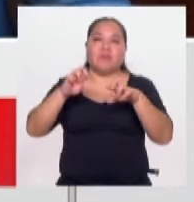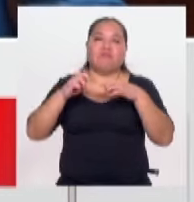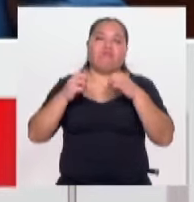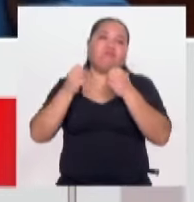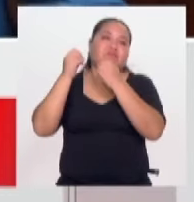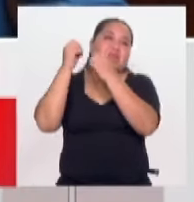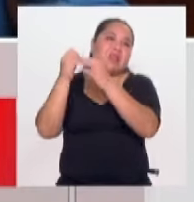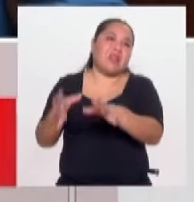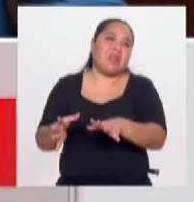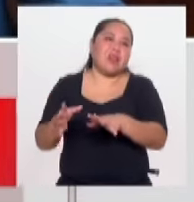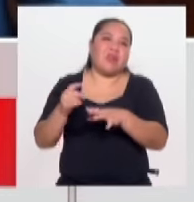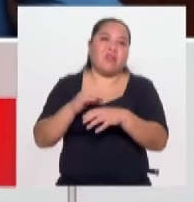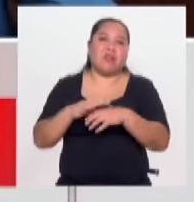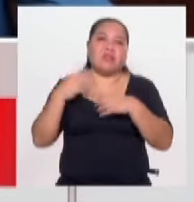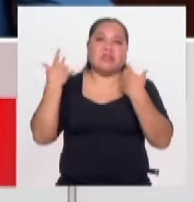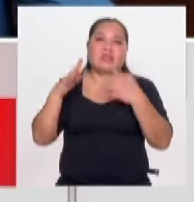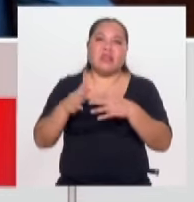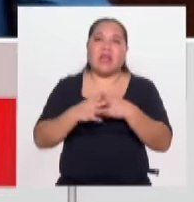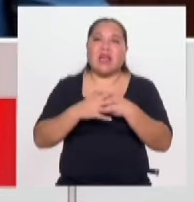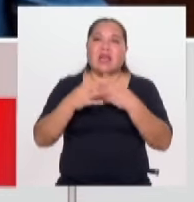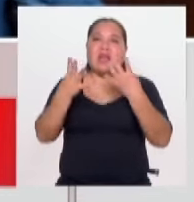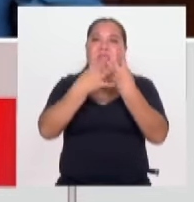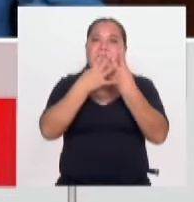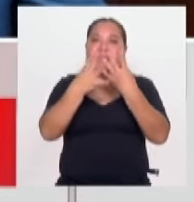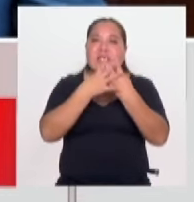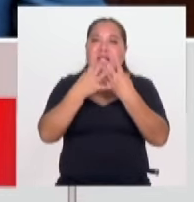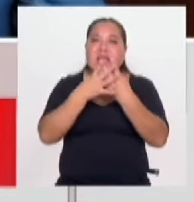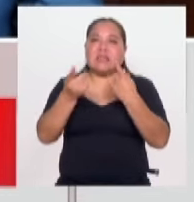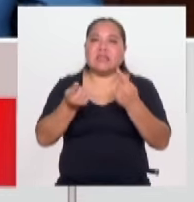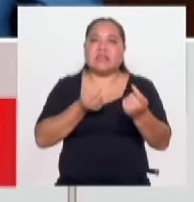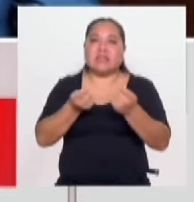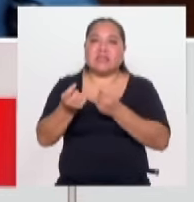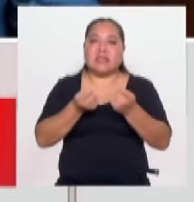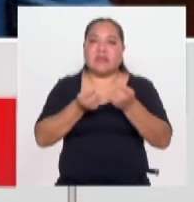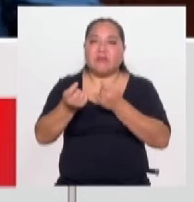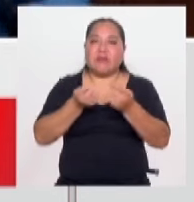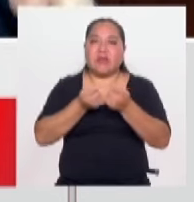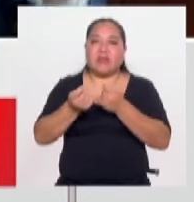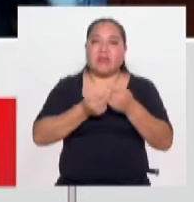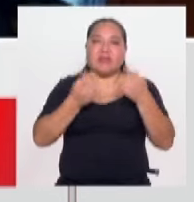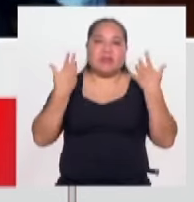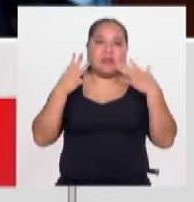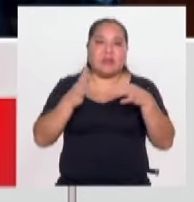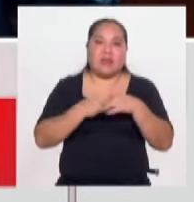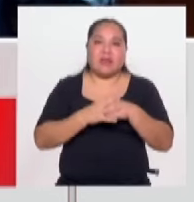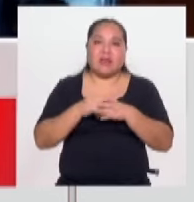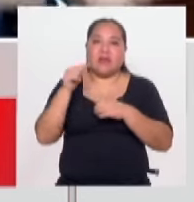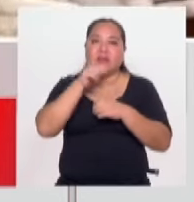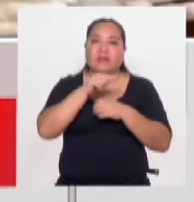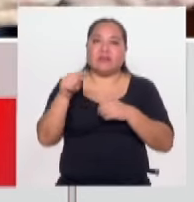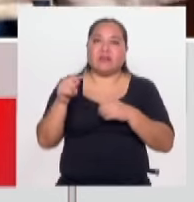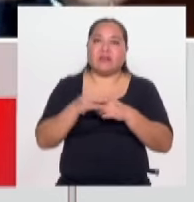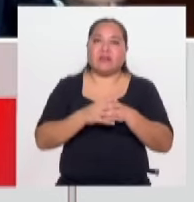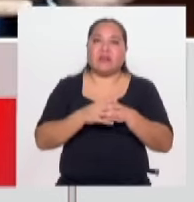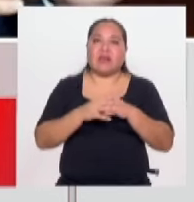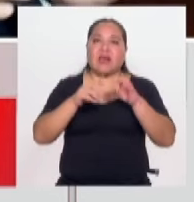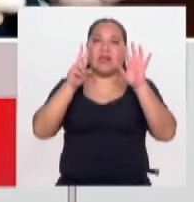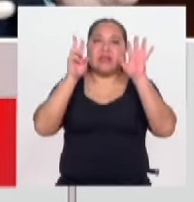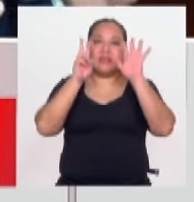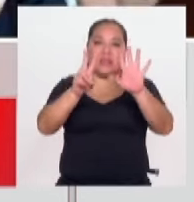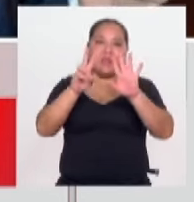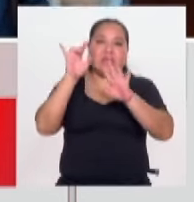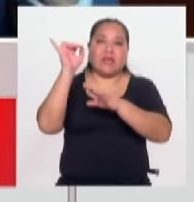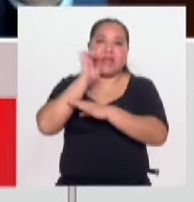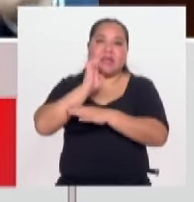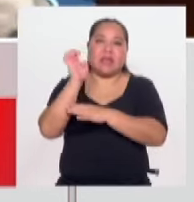tomaron todas las cárceles, las manejaban. ¿Hasta qué ocurrió? Lo inevitable. Fueron el día 7 de